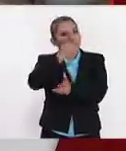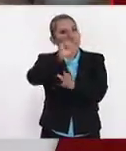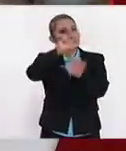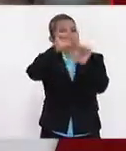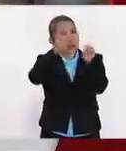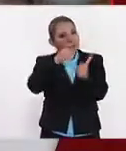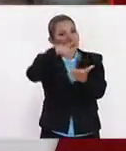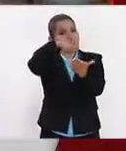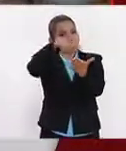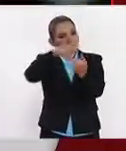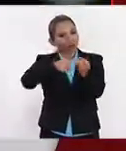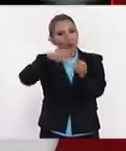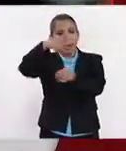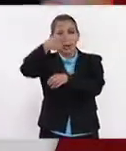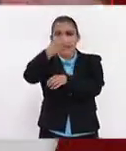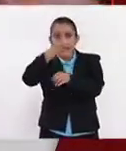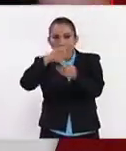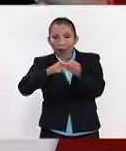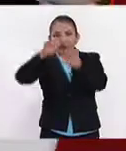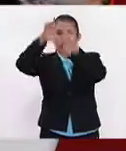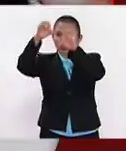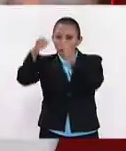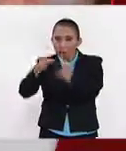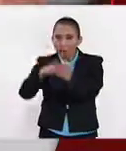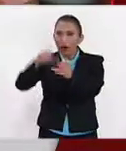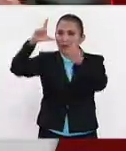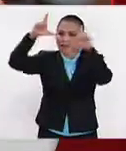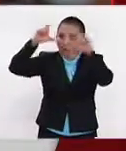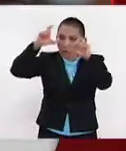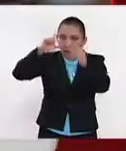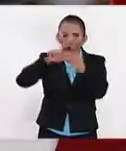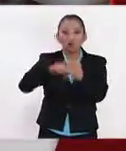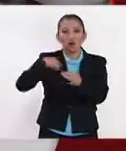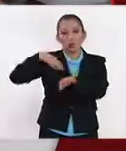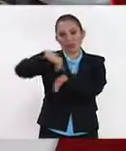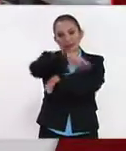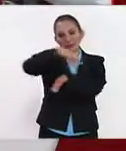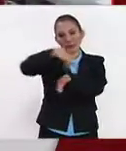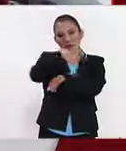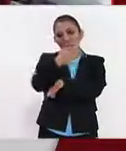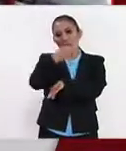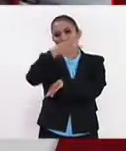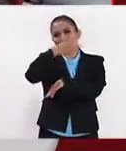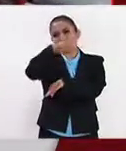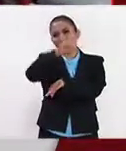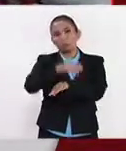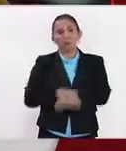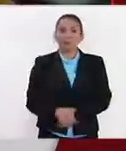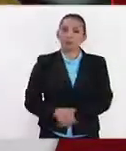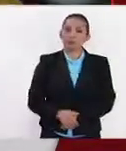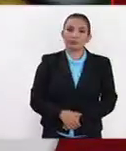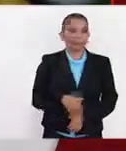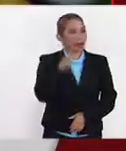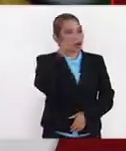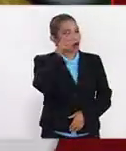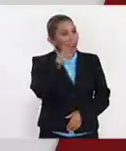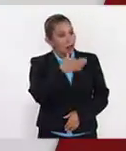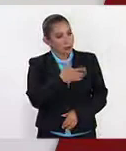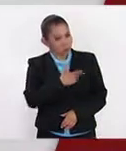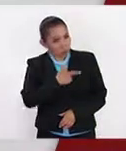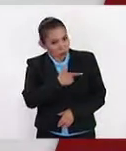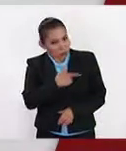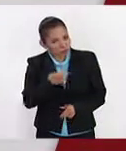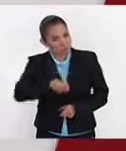pintura, el grabado, la escultura, la fotografía y el diseño gráfico. ¿Qué tal? Me da mucho gusto saludarte.